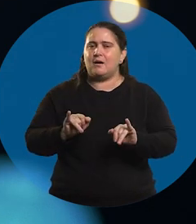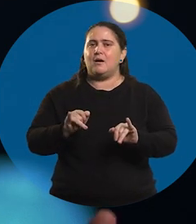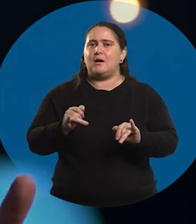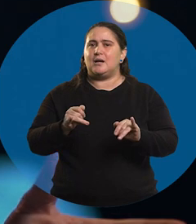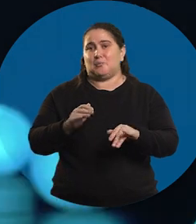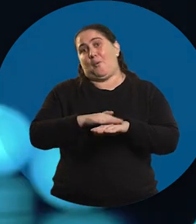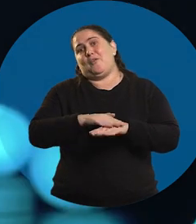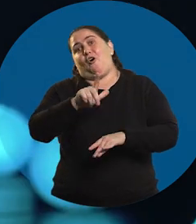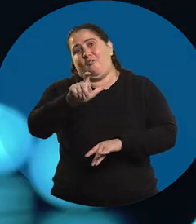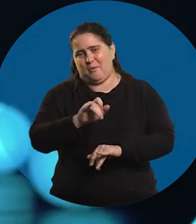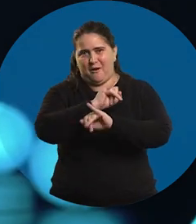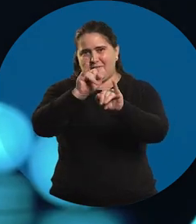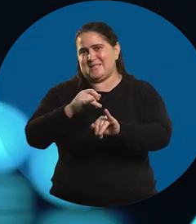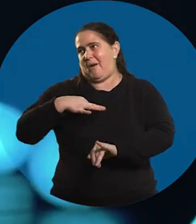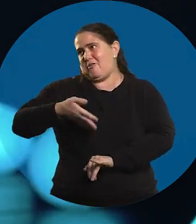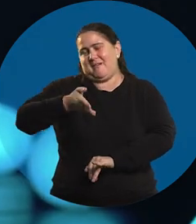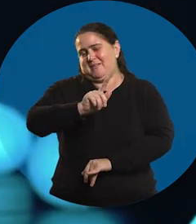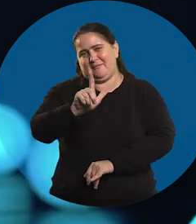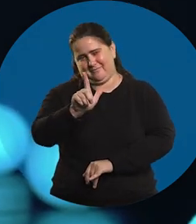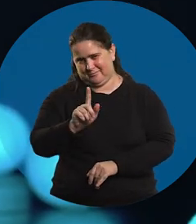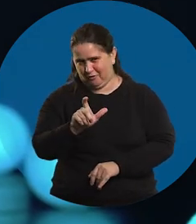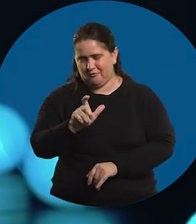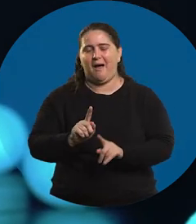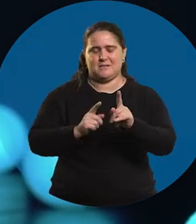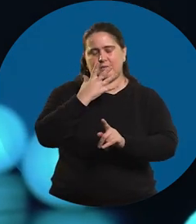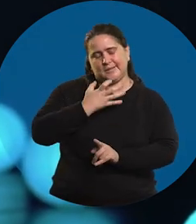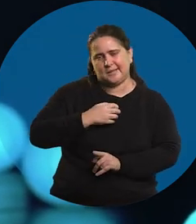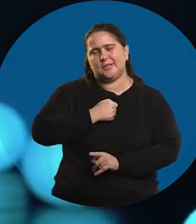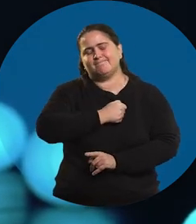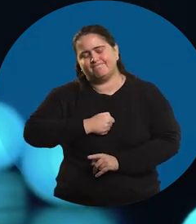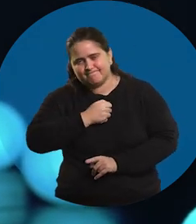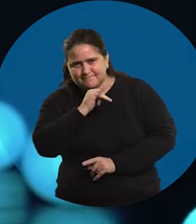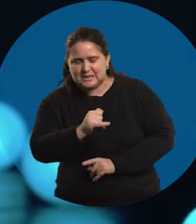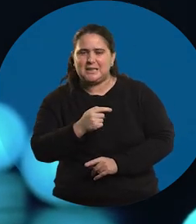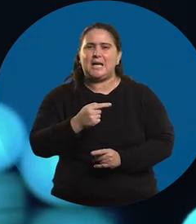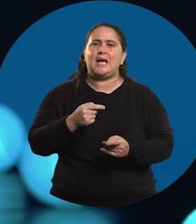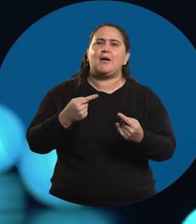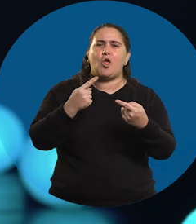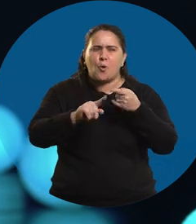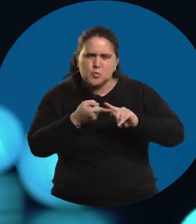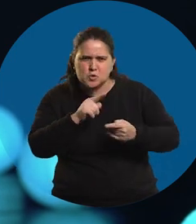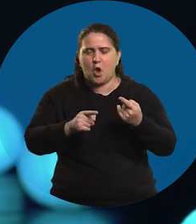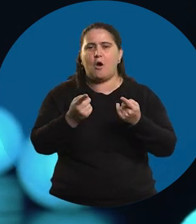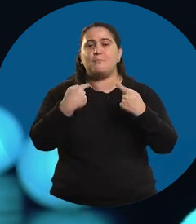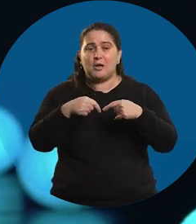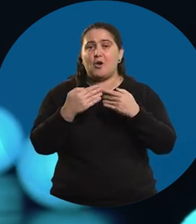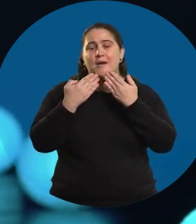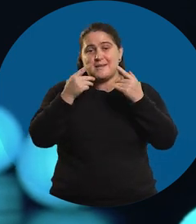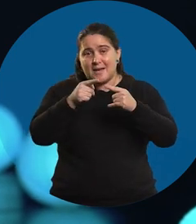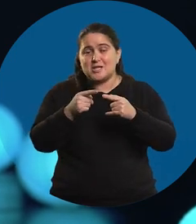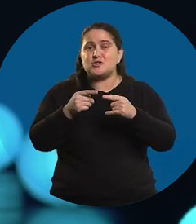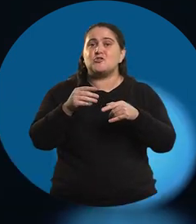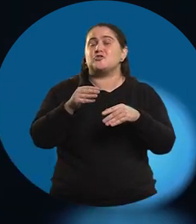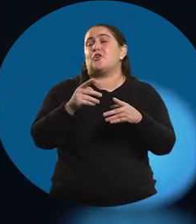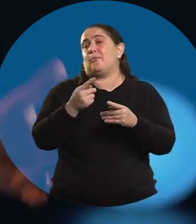La felicidad por momentos, la felicidad eterna no, obviamente que estamos mal, estamos tristes, nos ponemos mal, discutimos, etc. Pero le va a dar esos